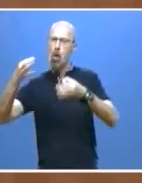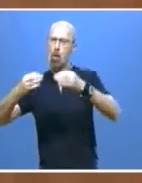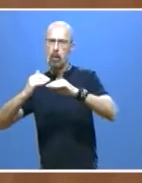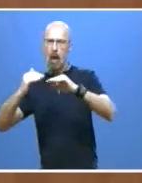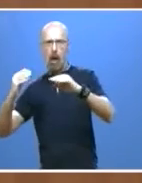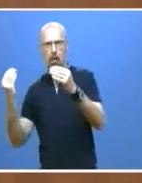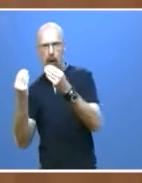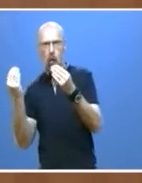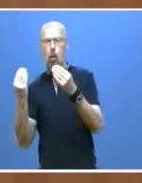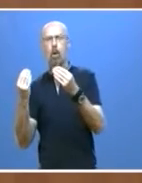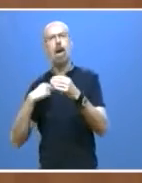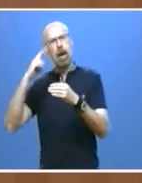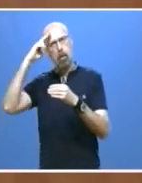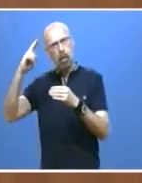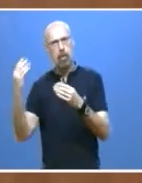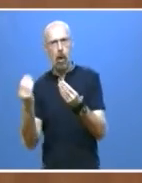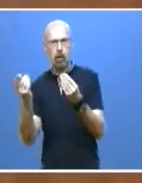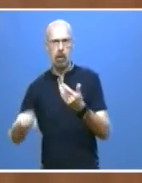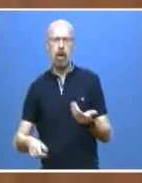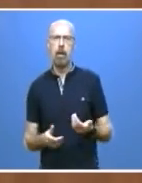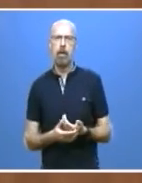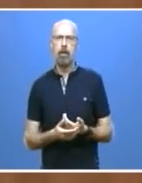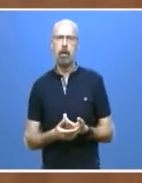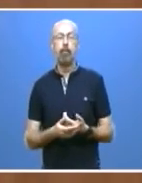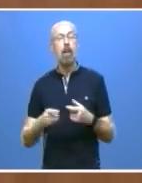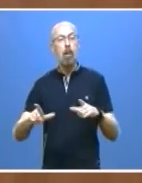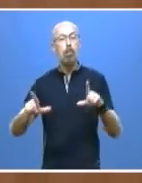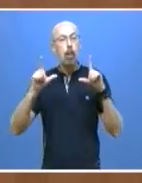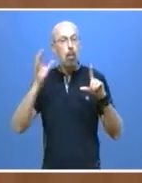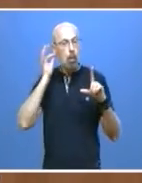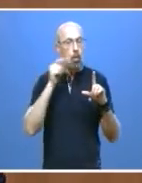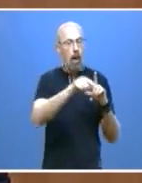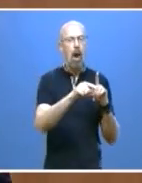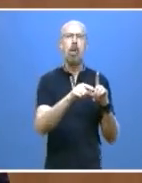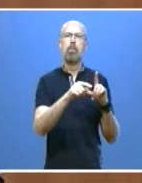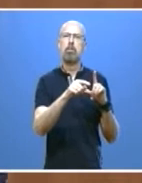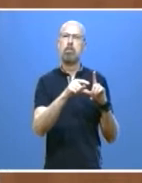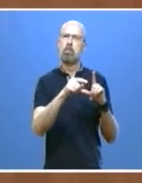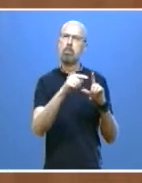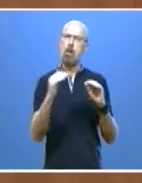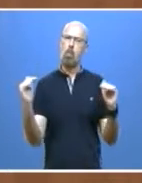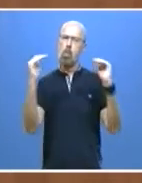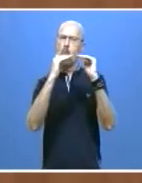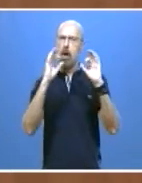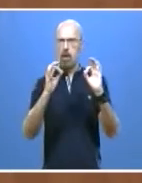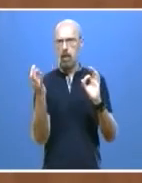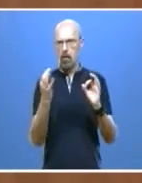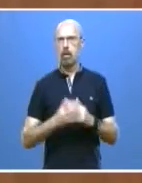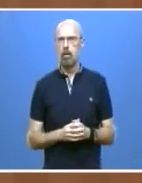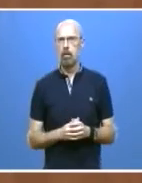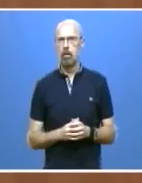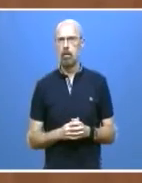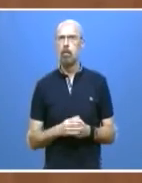sea más respetuosa en la que el protagonismo femenino ocupe su lugar. Los jóvenes